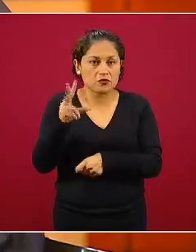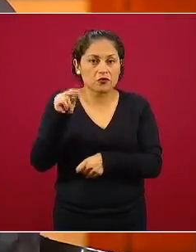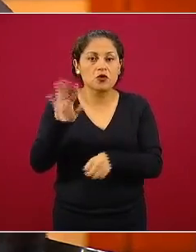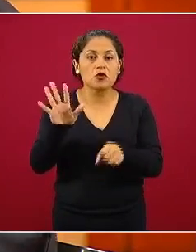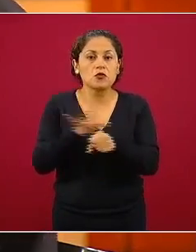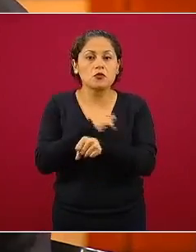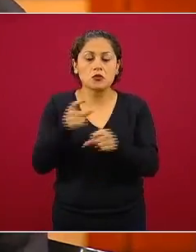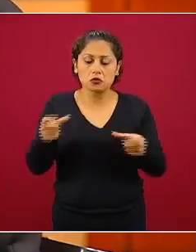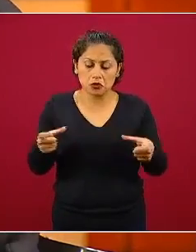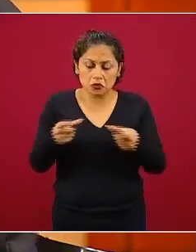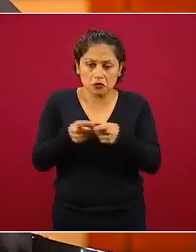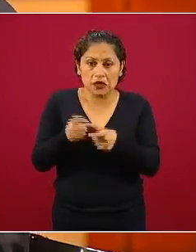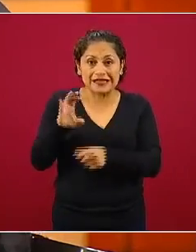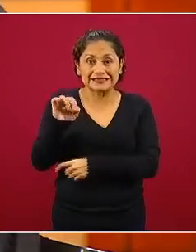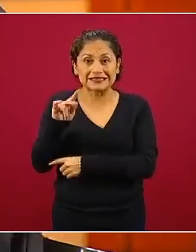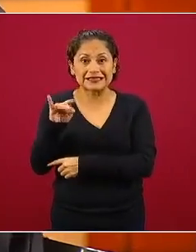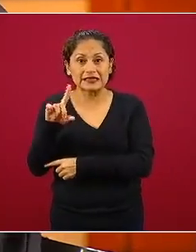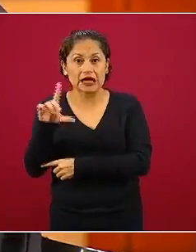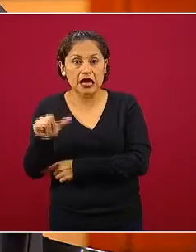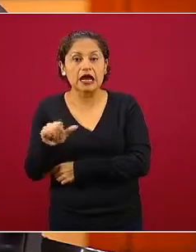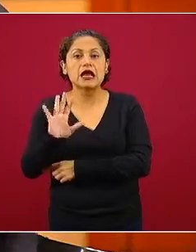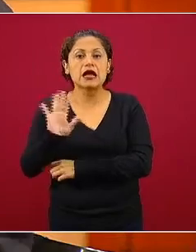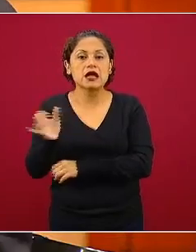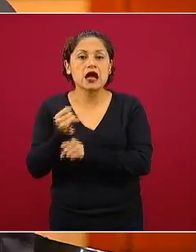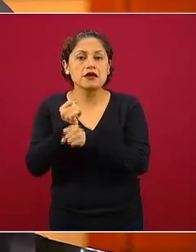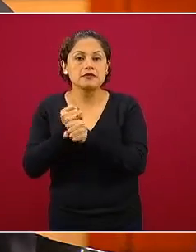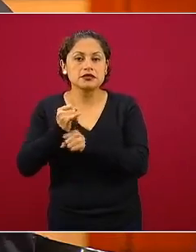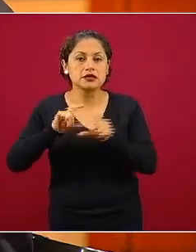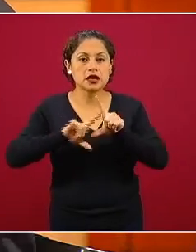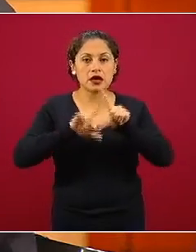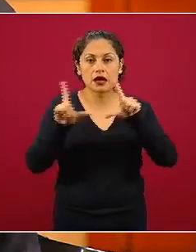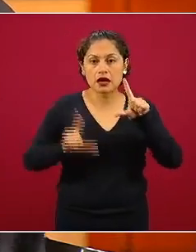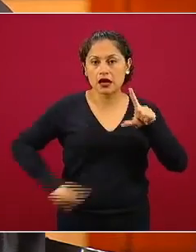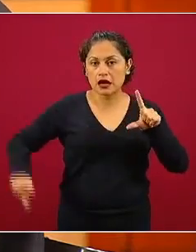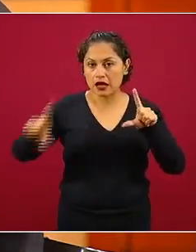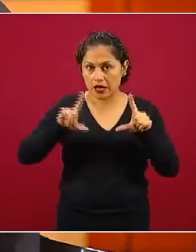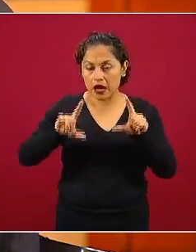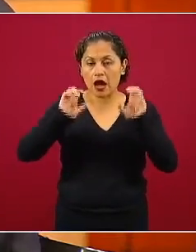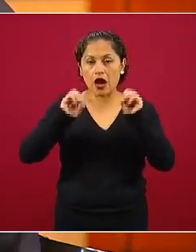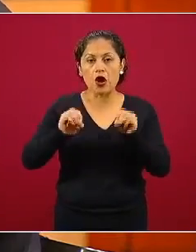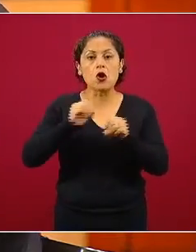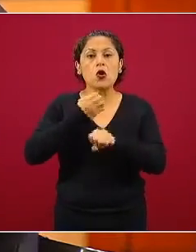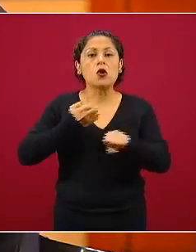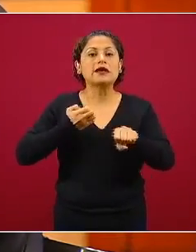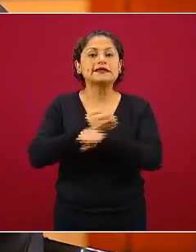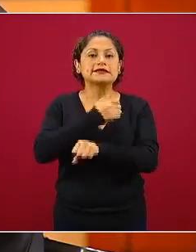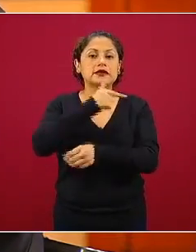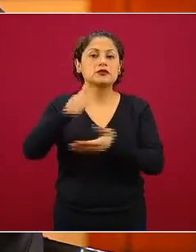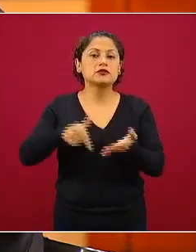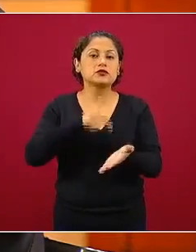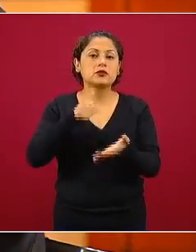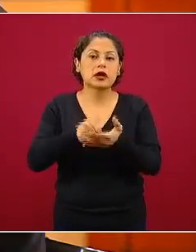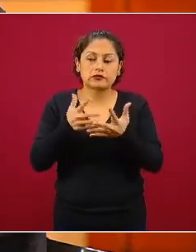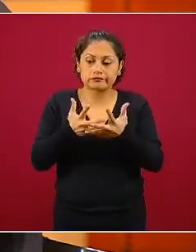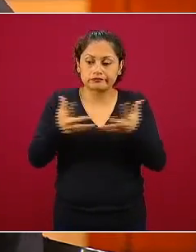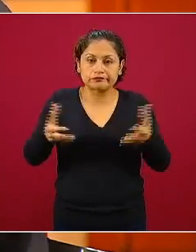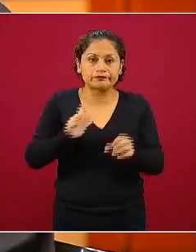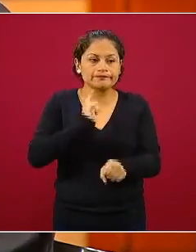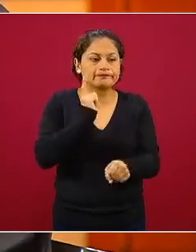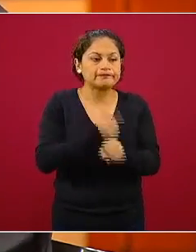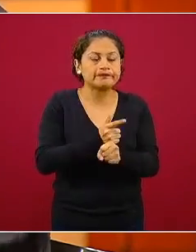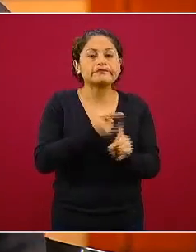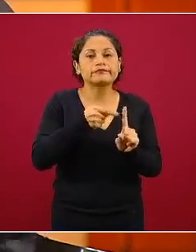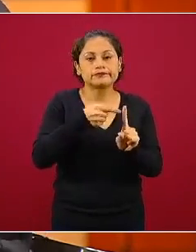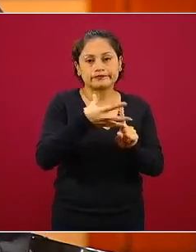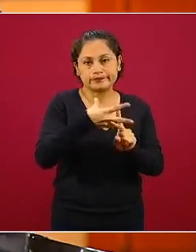sentinela opera para el reconocimiento nacional y de gruesas regiones donde podemos reconocer el patrón de transmisión pero en